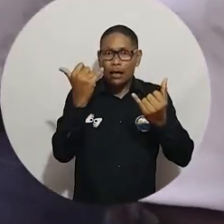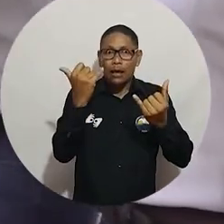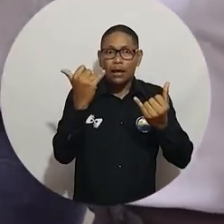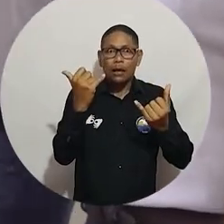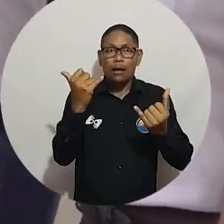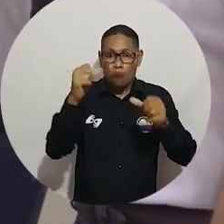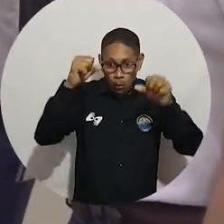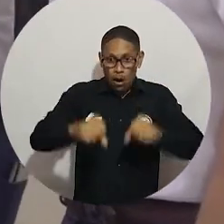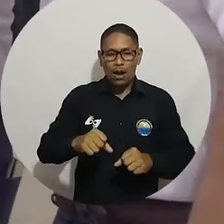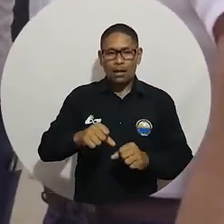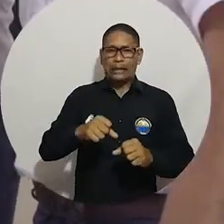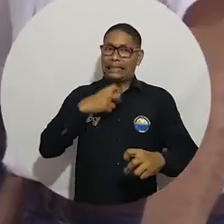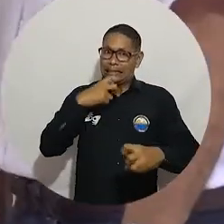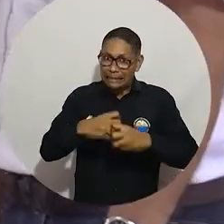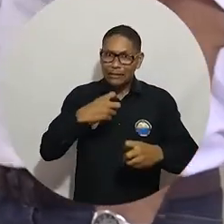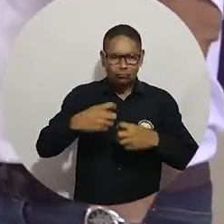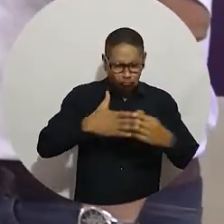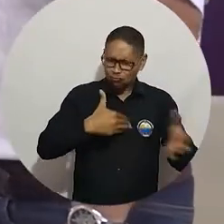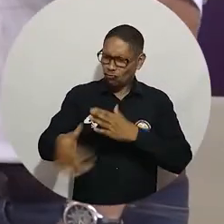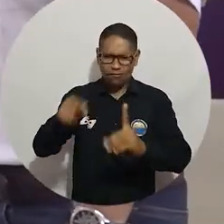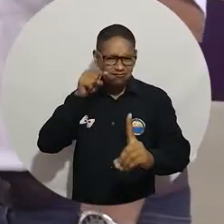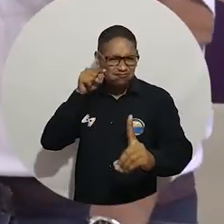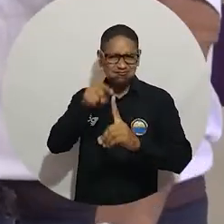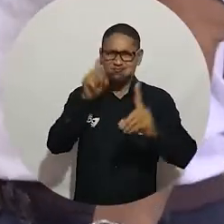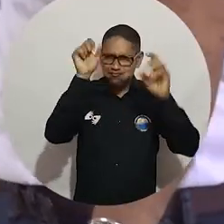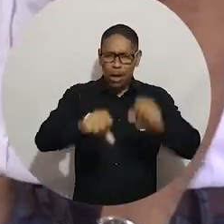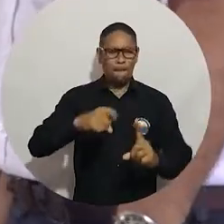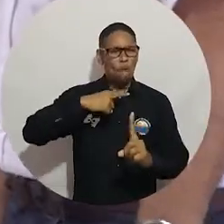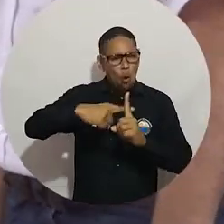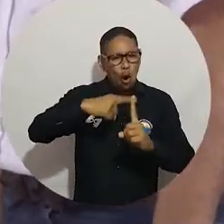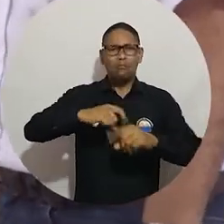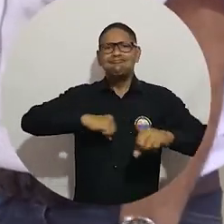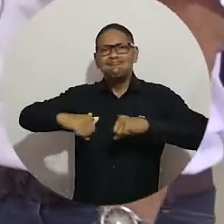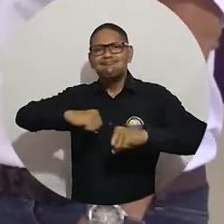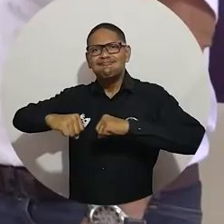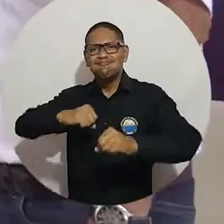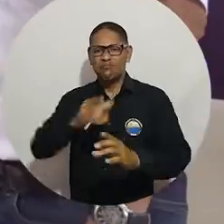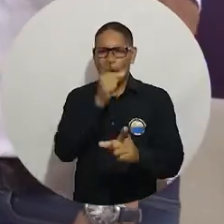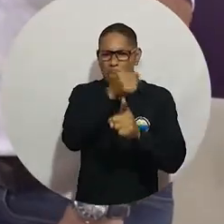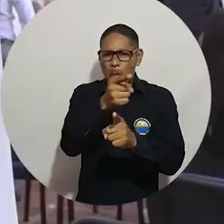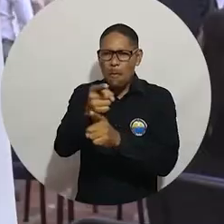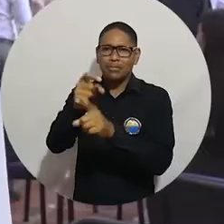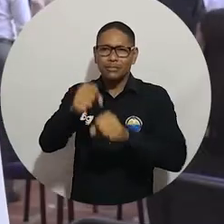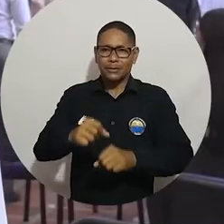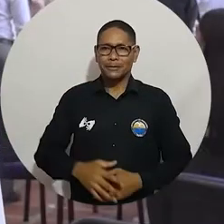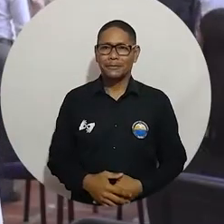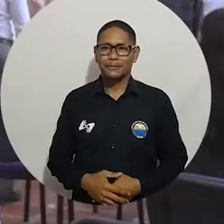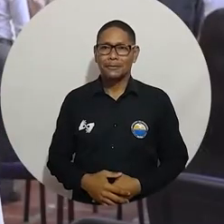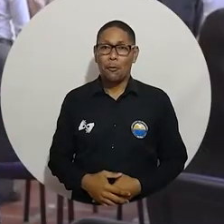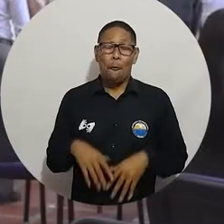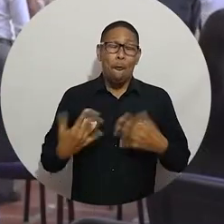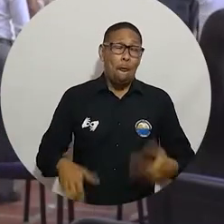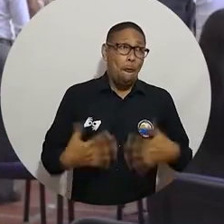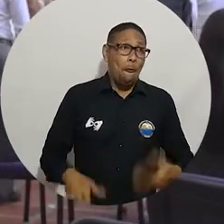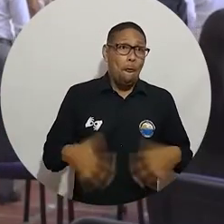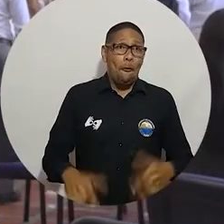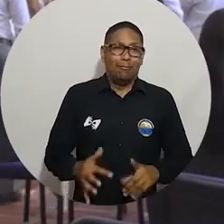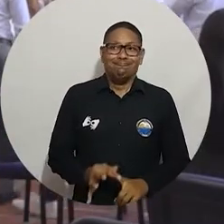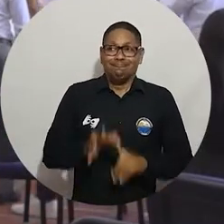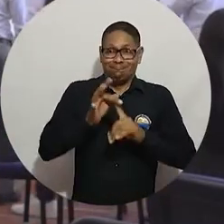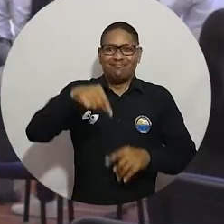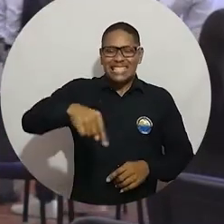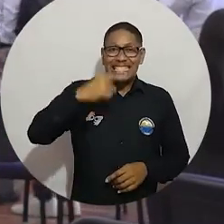puede a pesar de todos los obstáculos que se presenten, pero con mucho positivismo y esperanza las cosas se van dando. Es un momento histórico para el